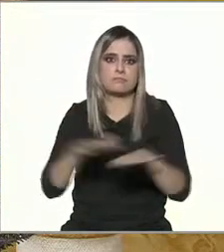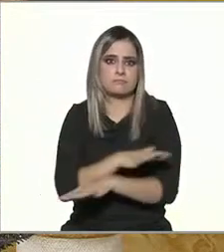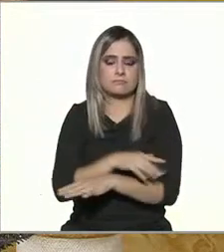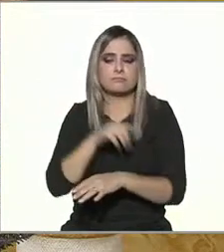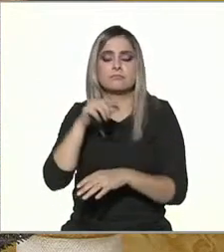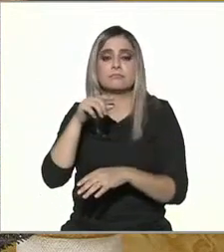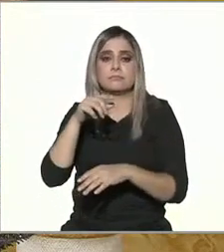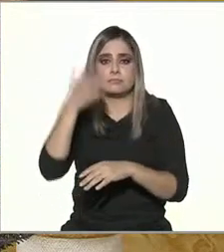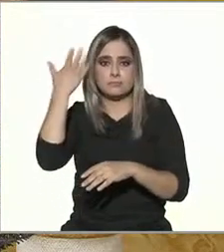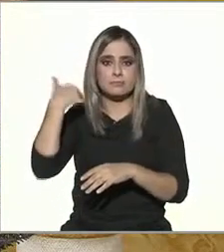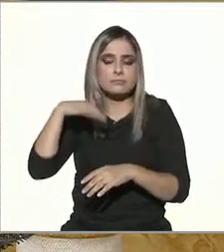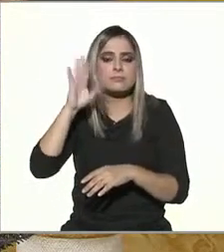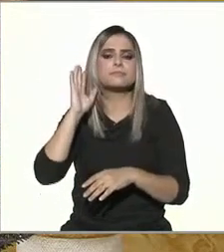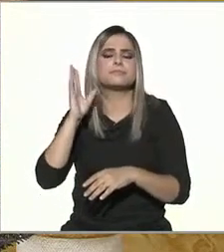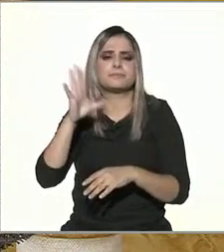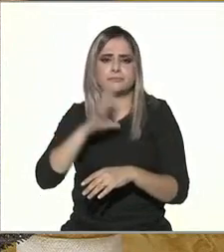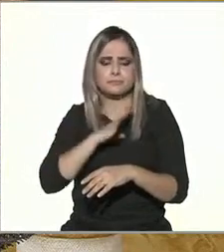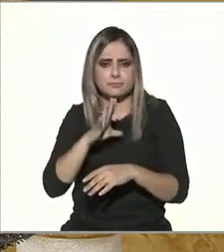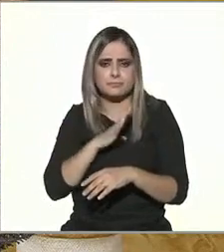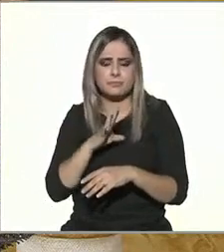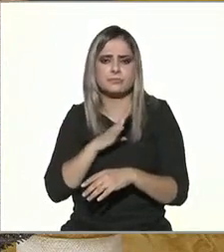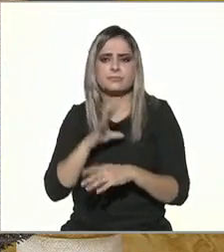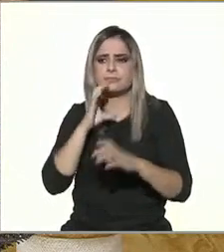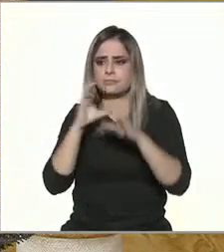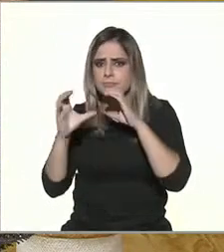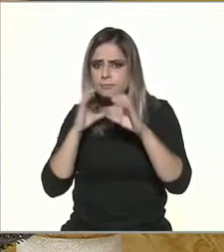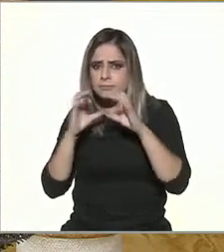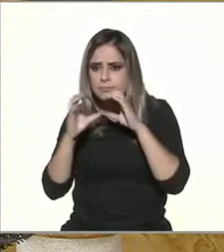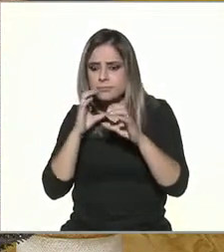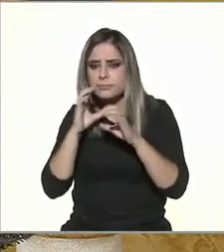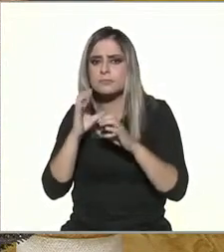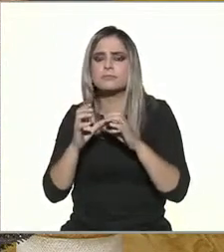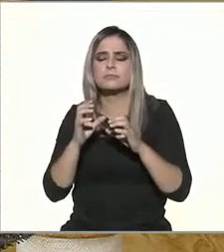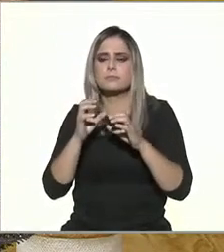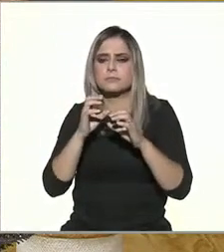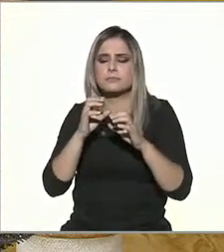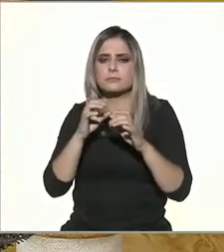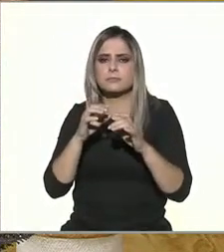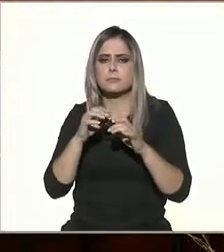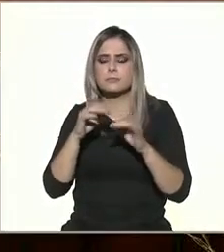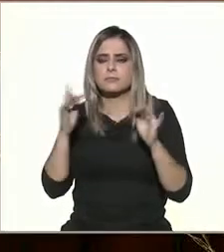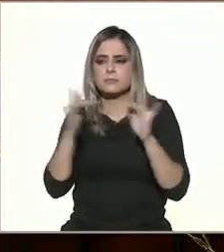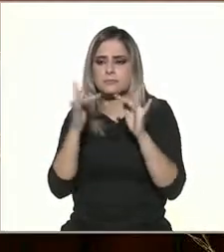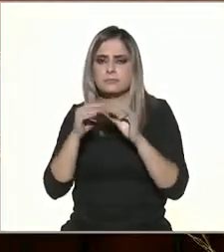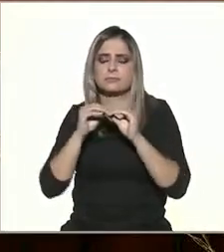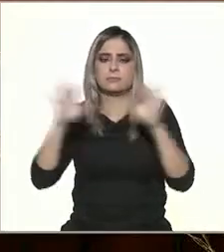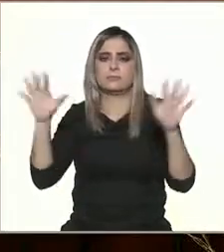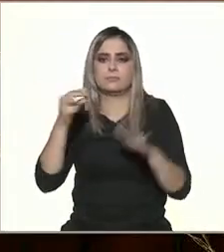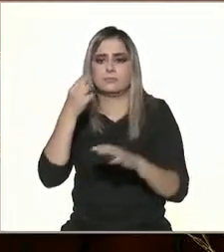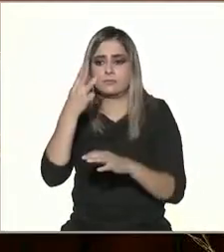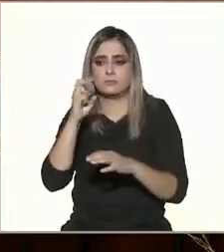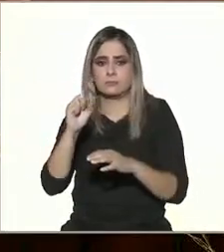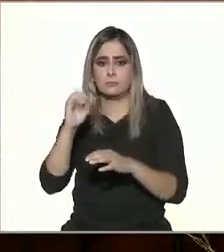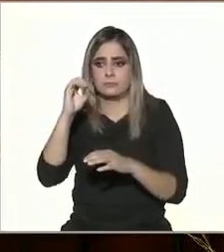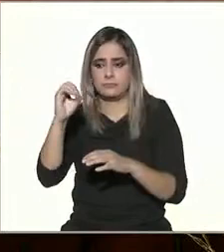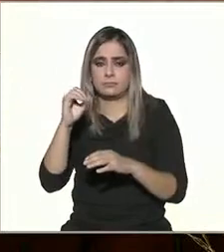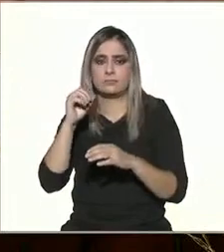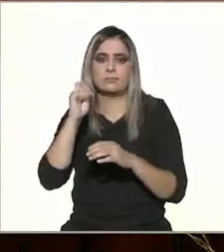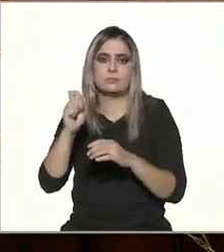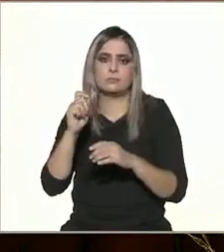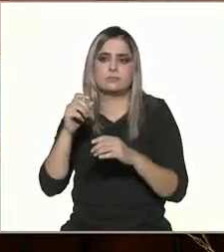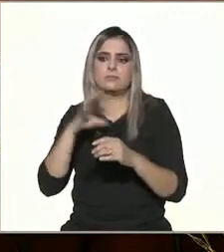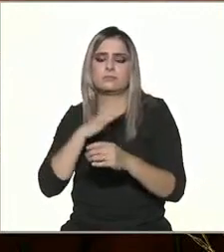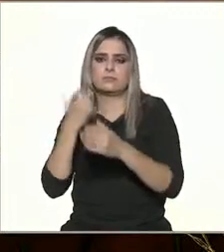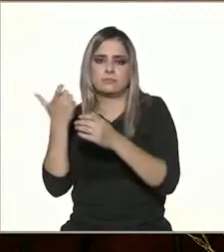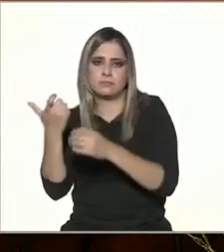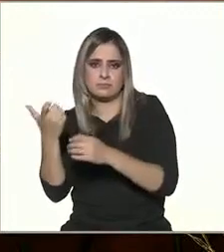comunicación donde había un flujo que iba en un sentido, con la 2.0 iban todos lados. Y la 3.0 se dice que son las transacciones, ¿no?, con la blockchain.